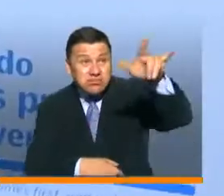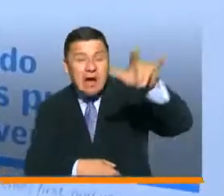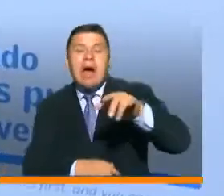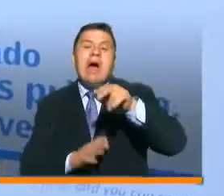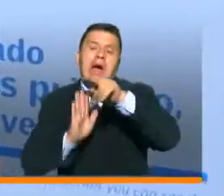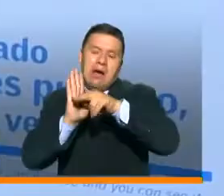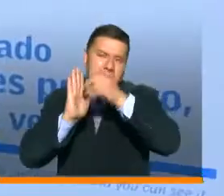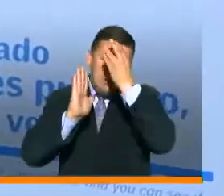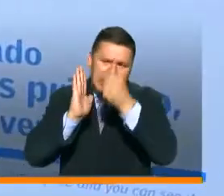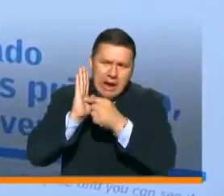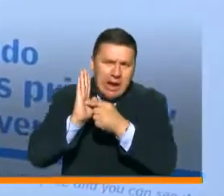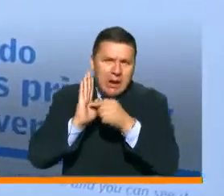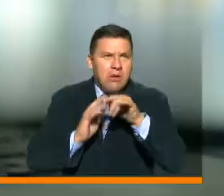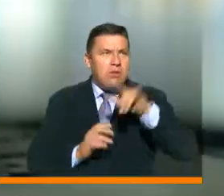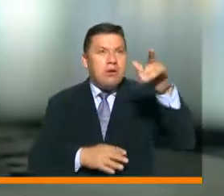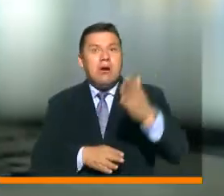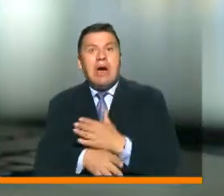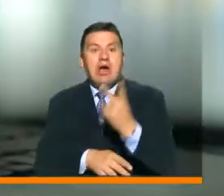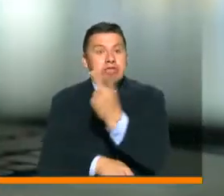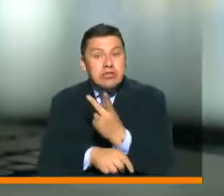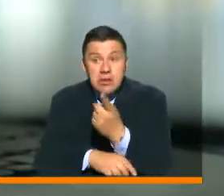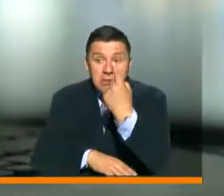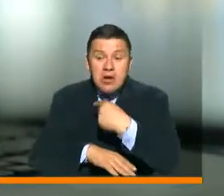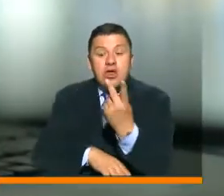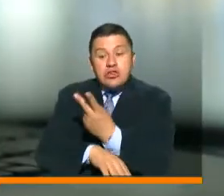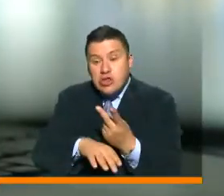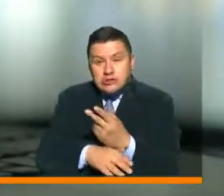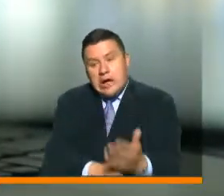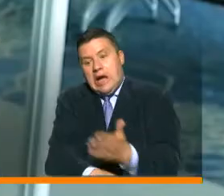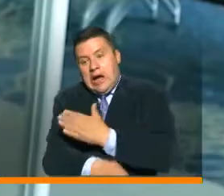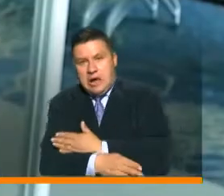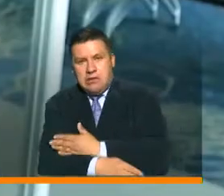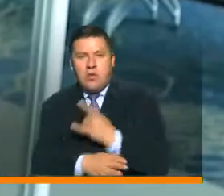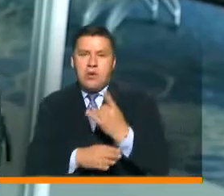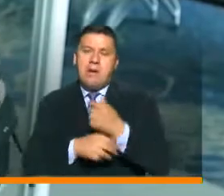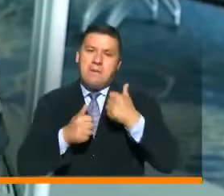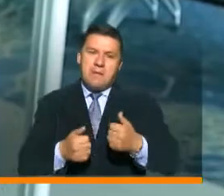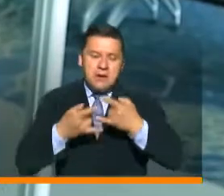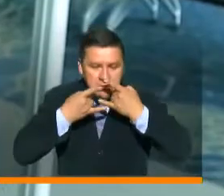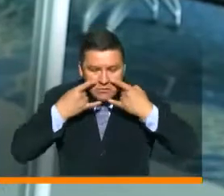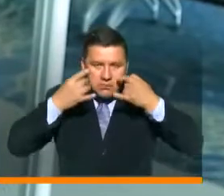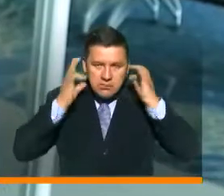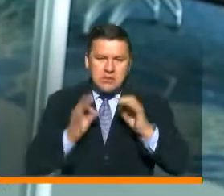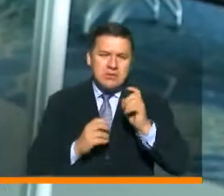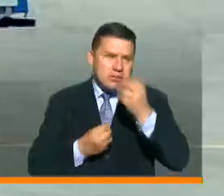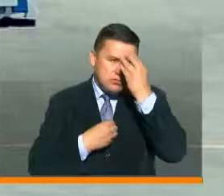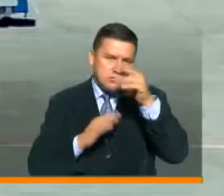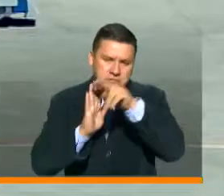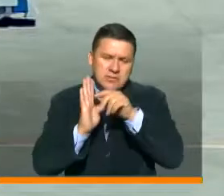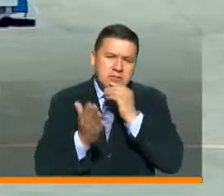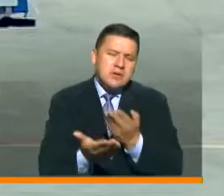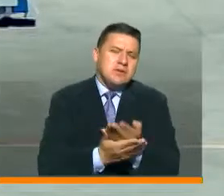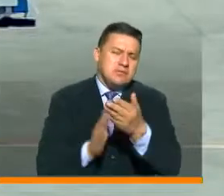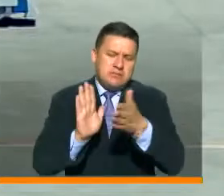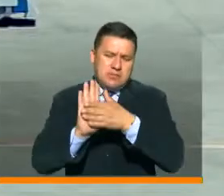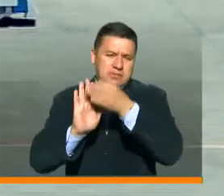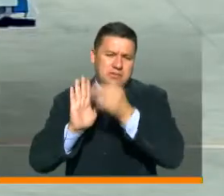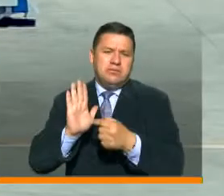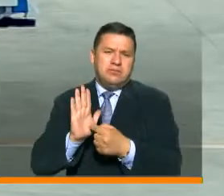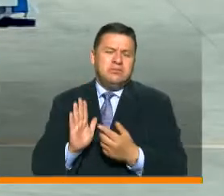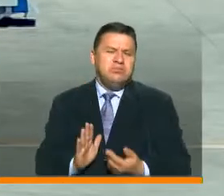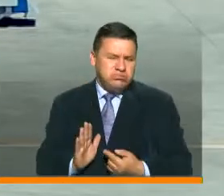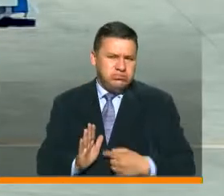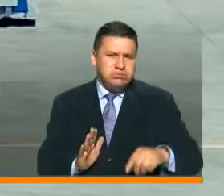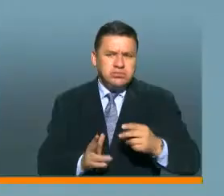acatar las recomendaciones como llegar dos horas antes en los vuelos nacionales, el uso adecuado de tapabocas y acatar las recomendaciones necesarias